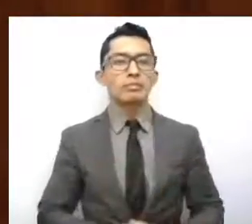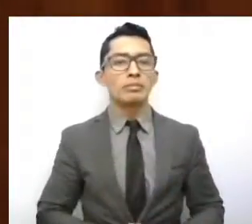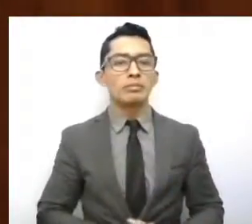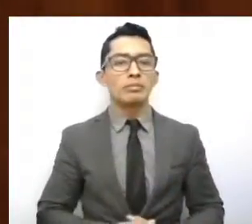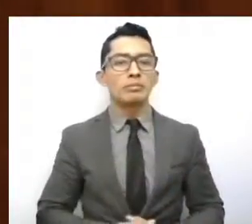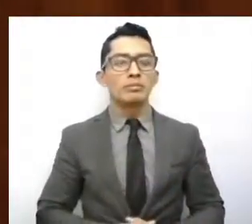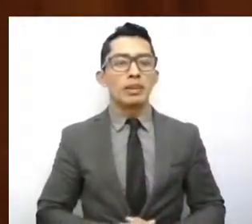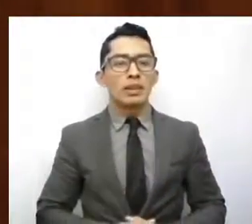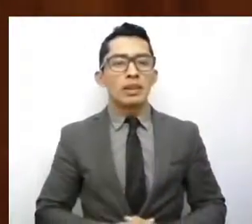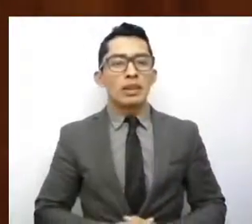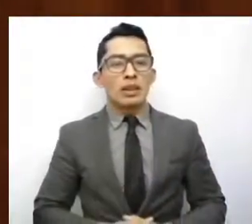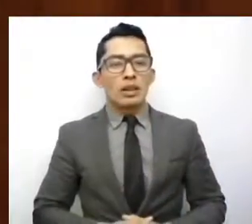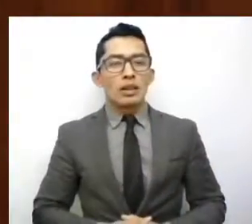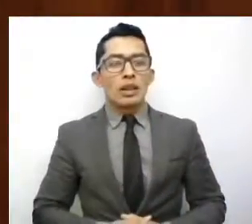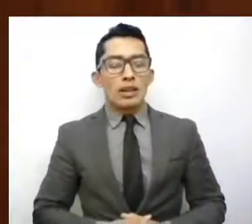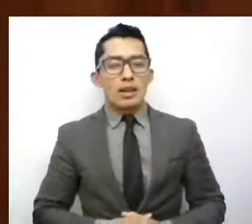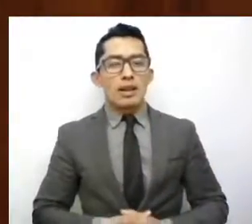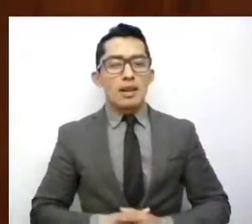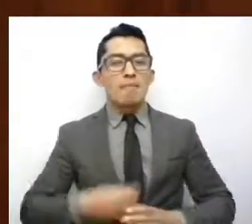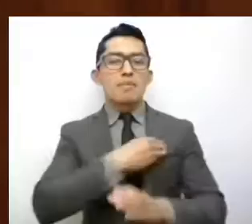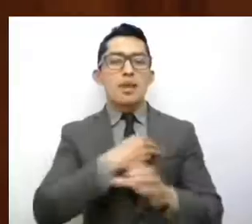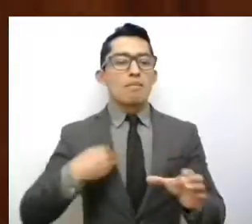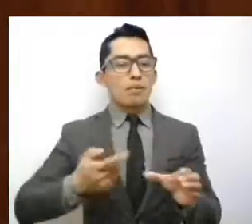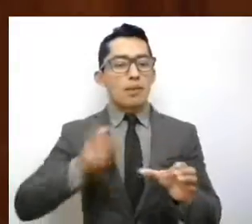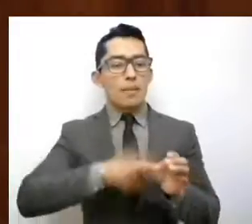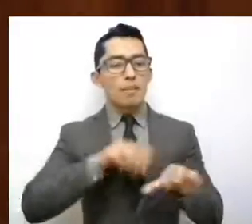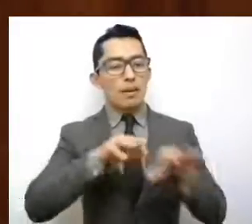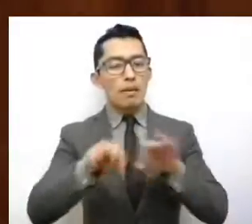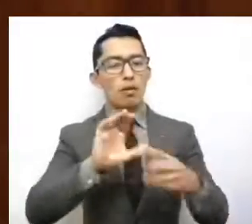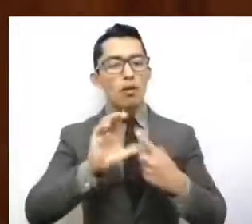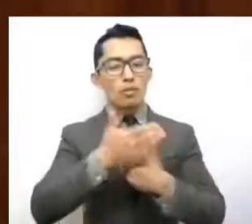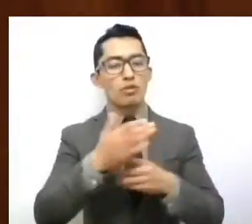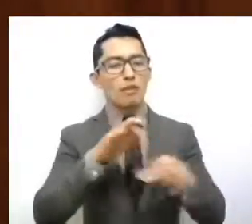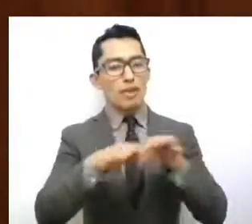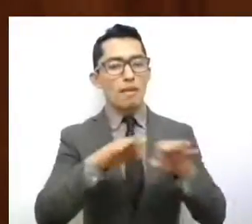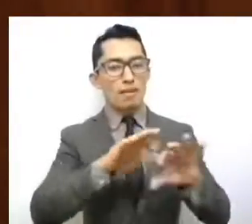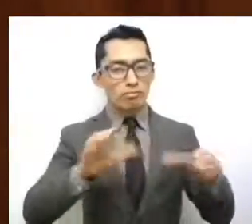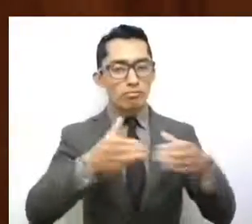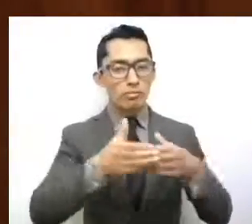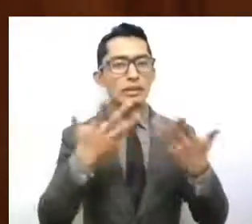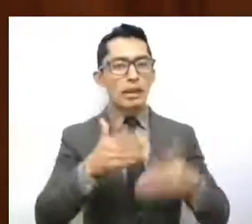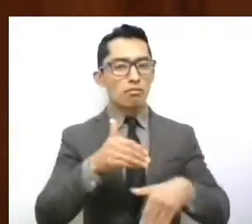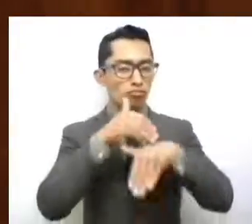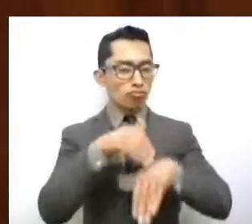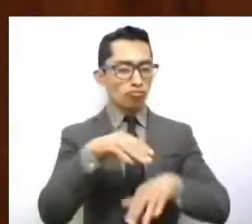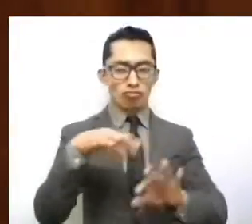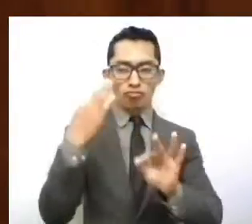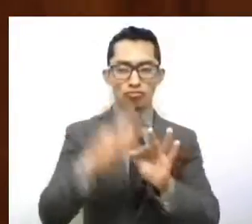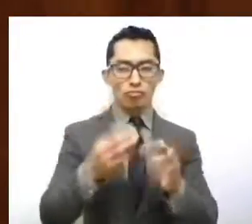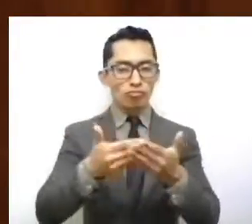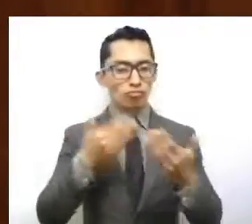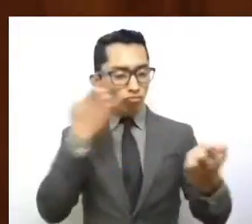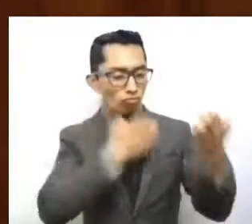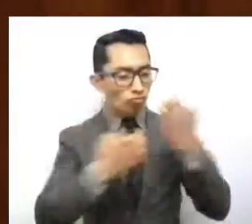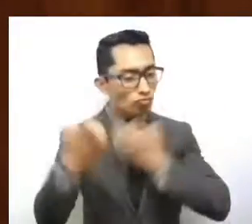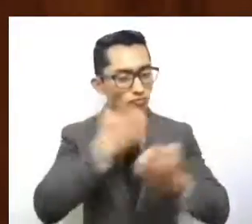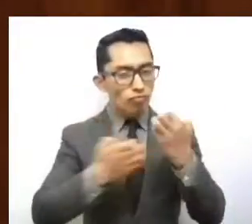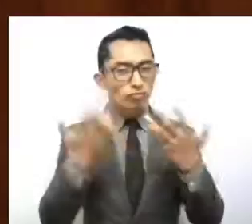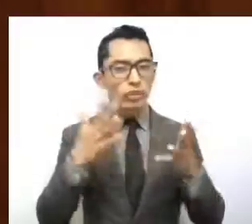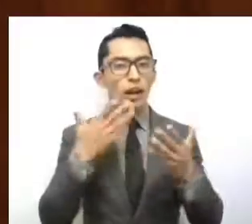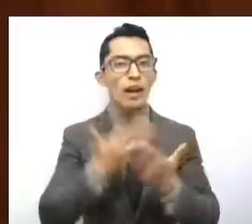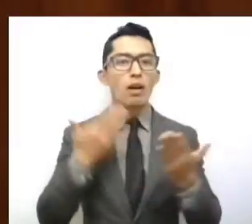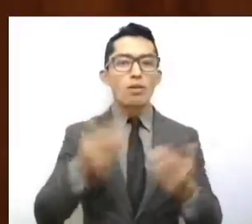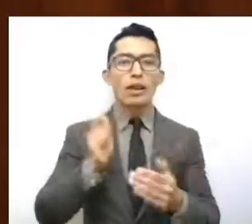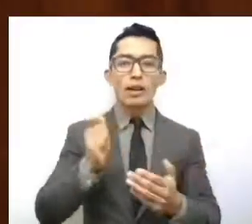Quienes formamos las comisiones legislativas con apego al estudio realizado, desprendemos que la